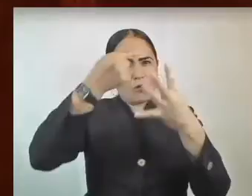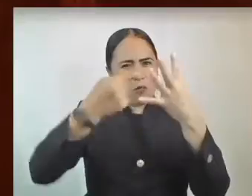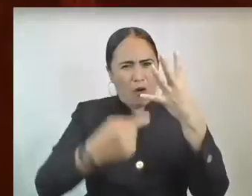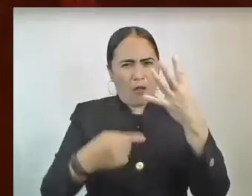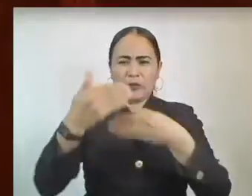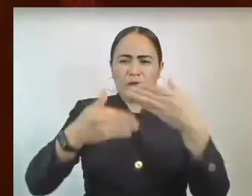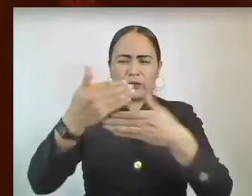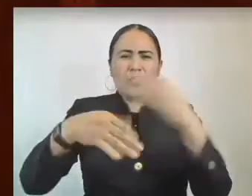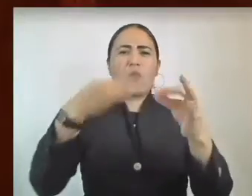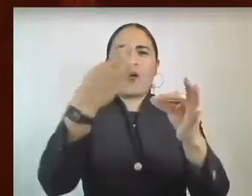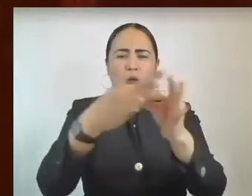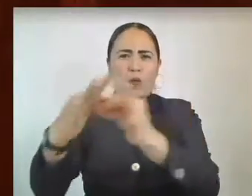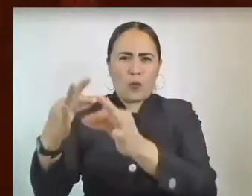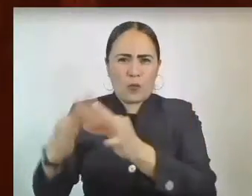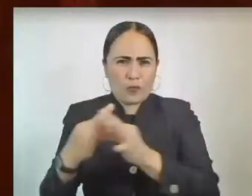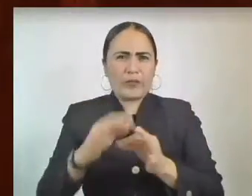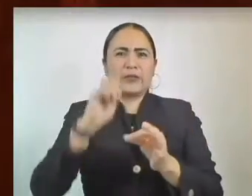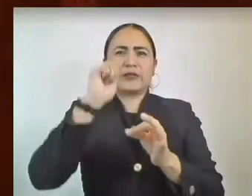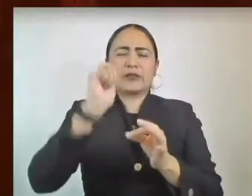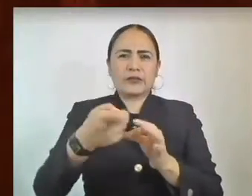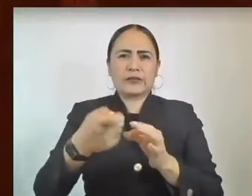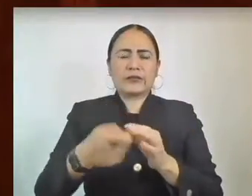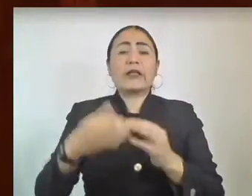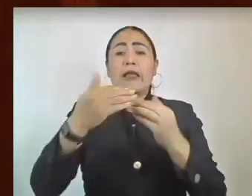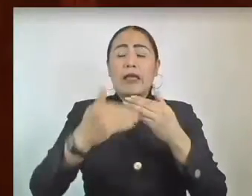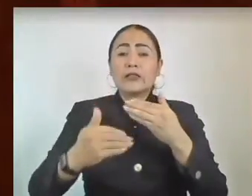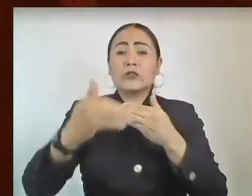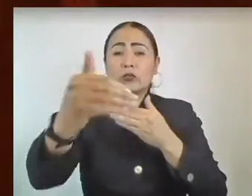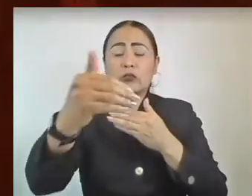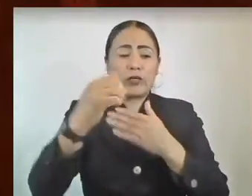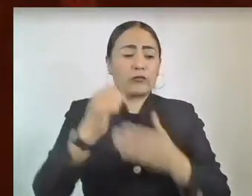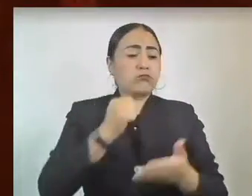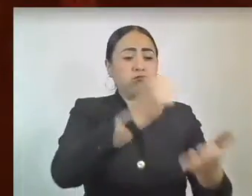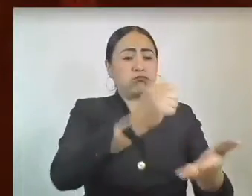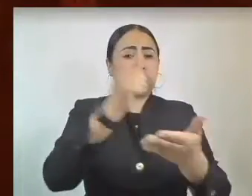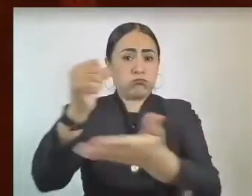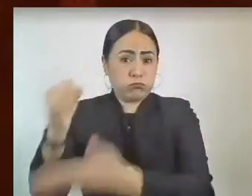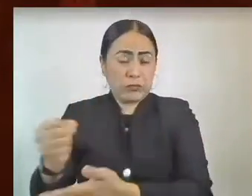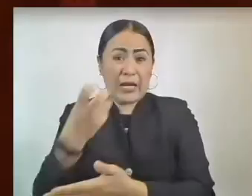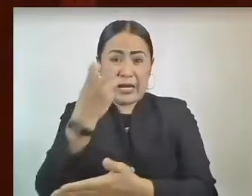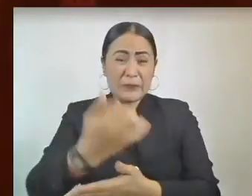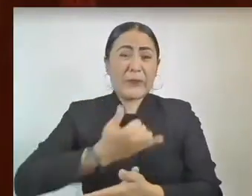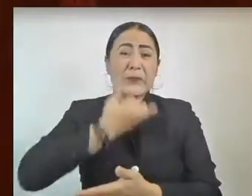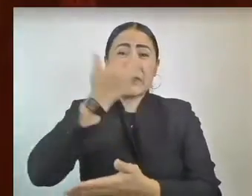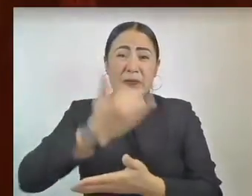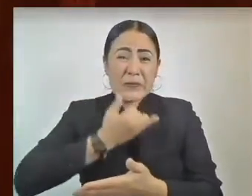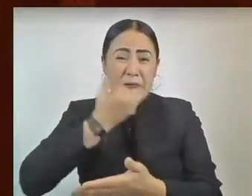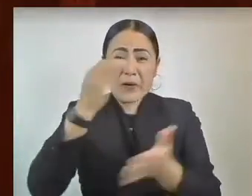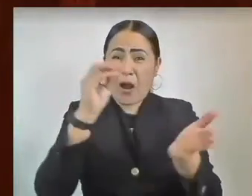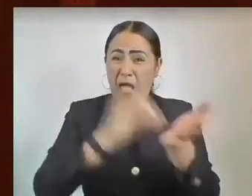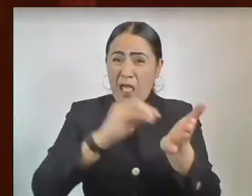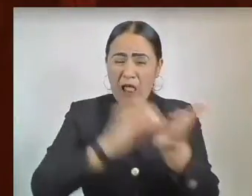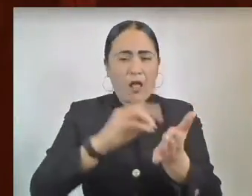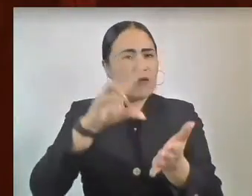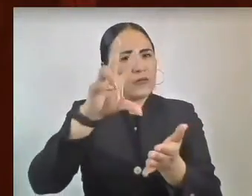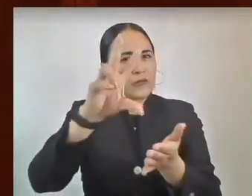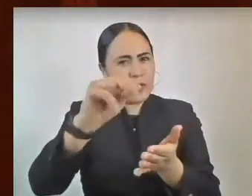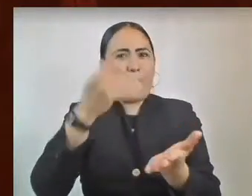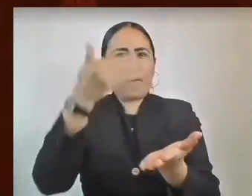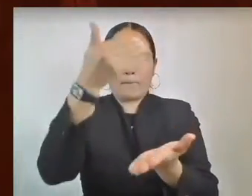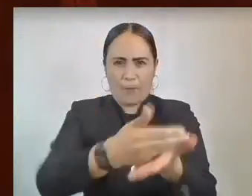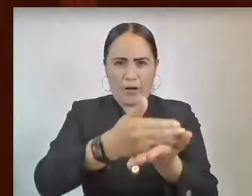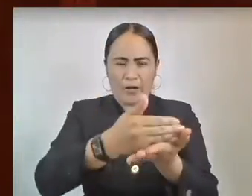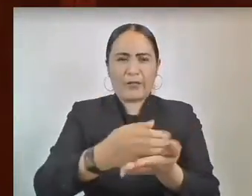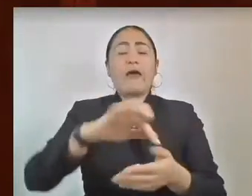ello que los ejercicios subsecuentes no cometan los mismos errores y realmente se tenga un impacto